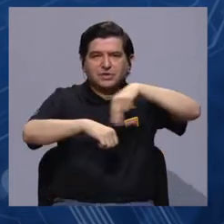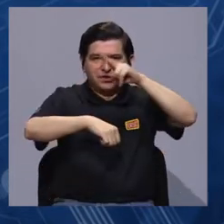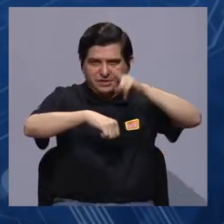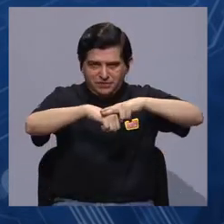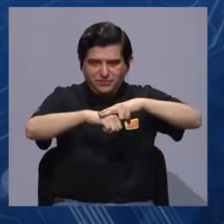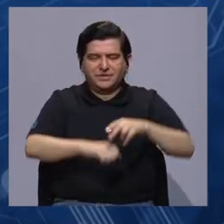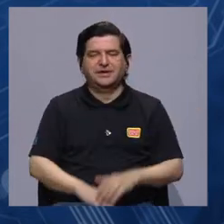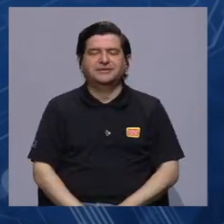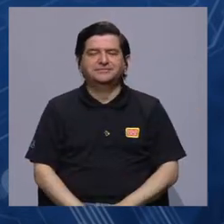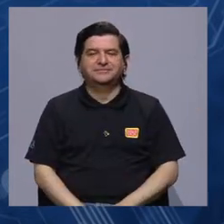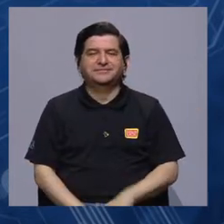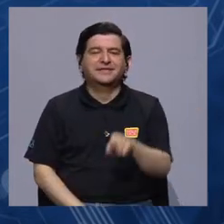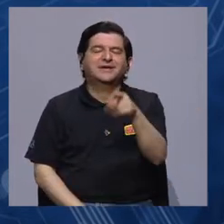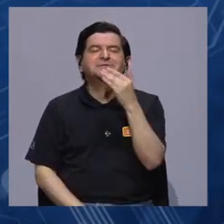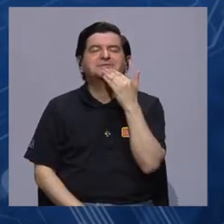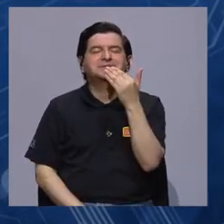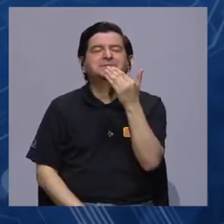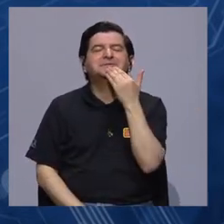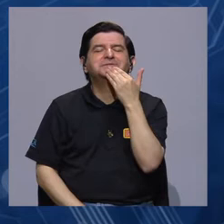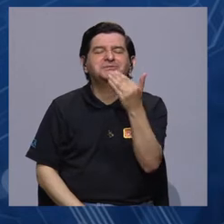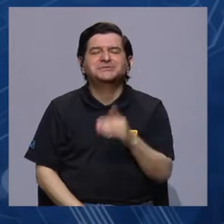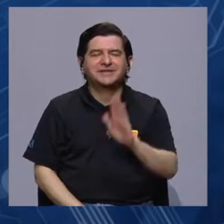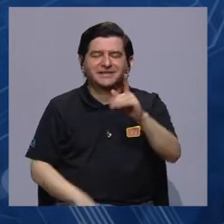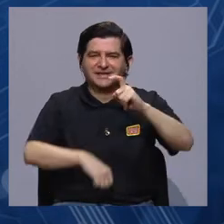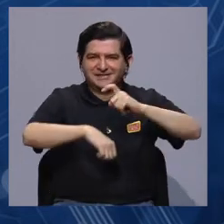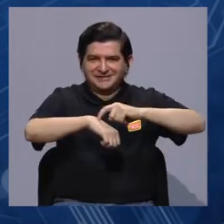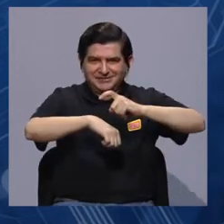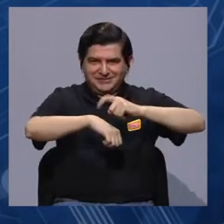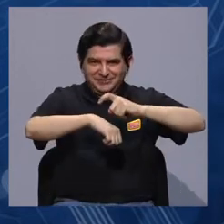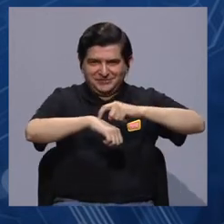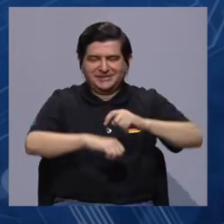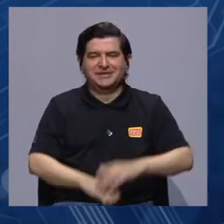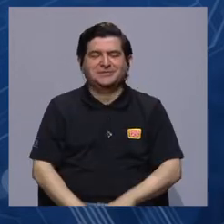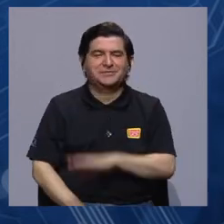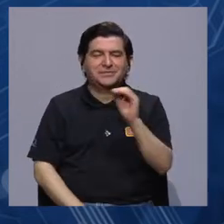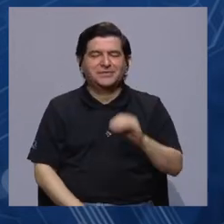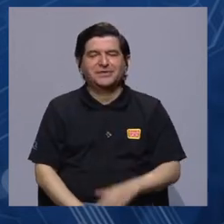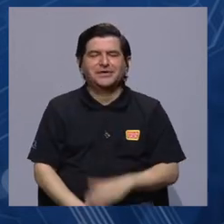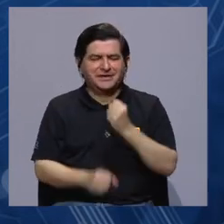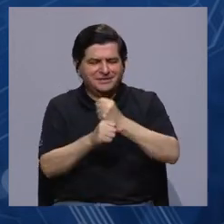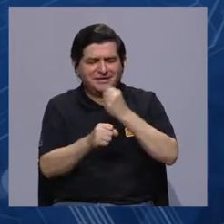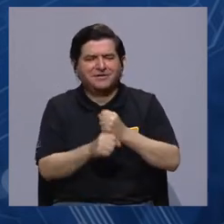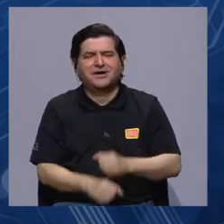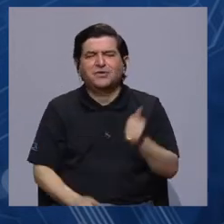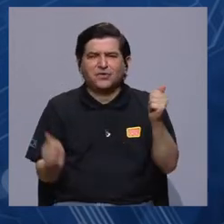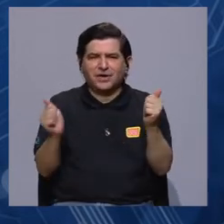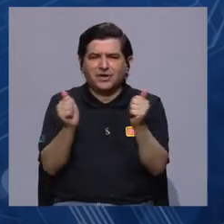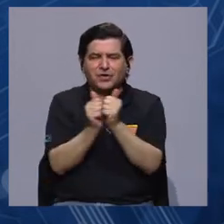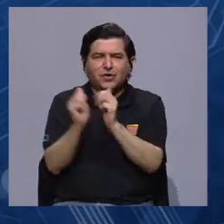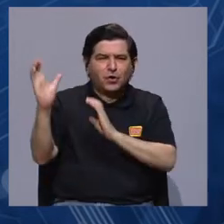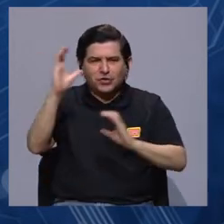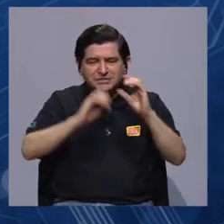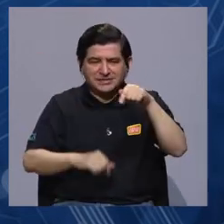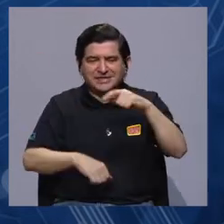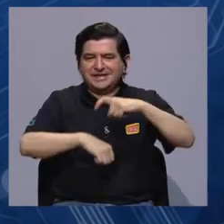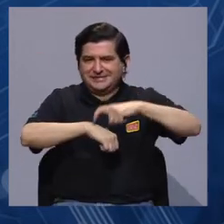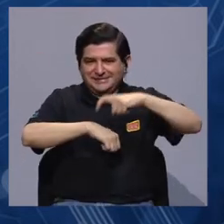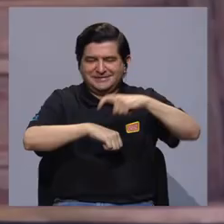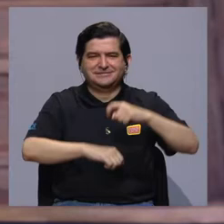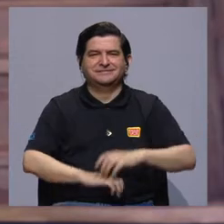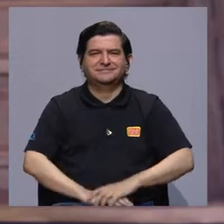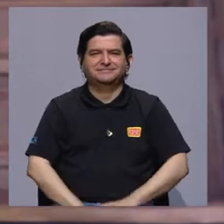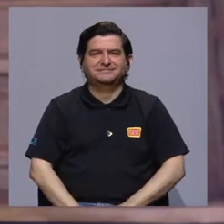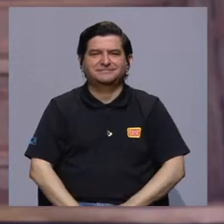Nacional. Carolina, agradecemos muchísimo su tiempo y dedicación a Conciencia durante este